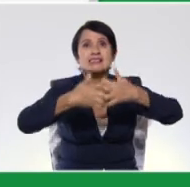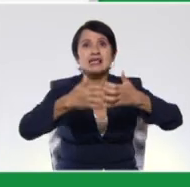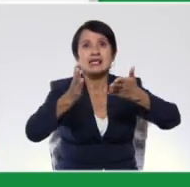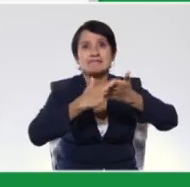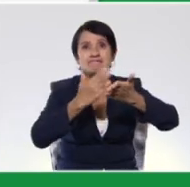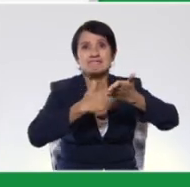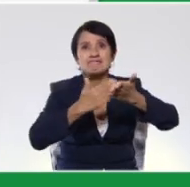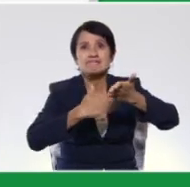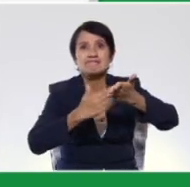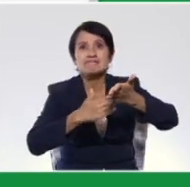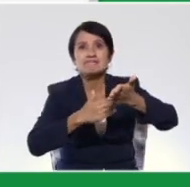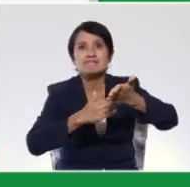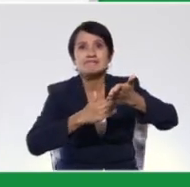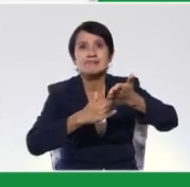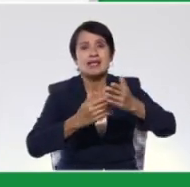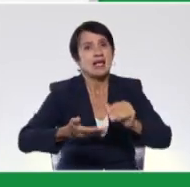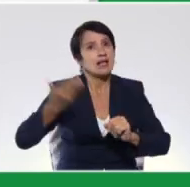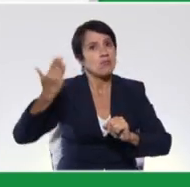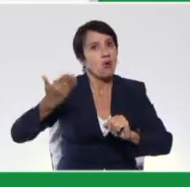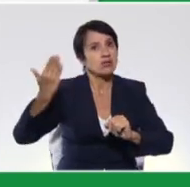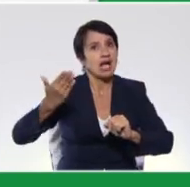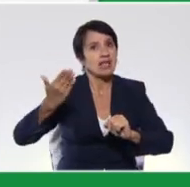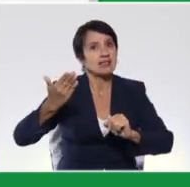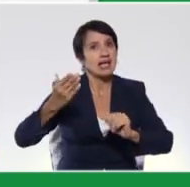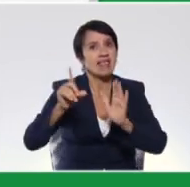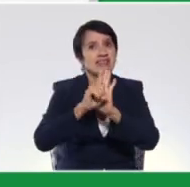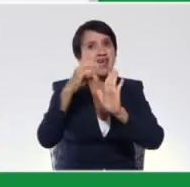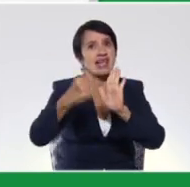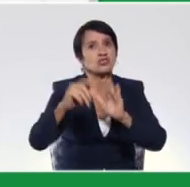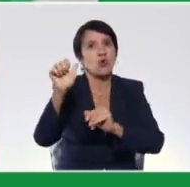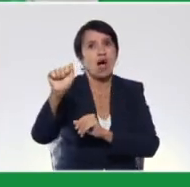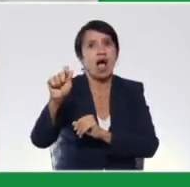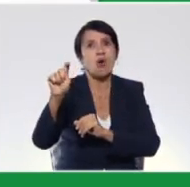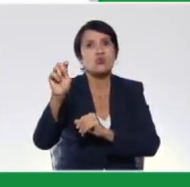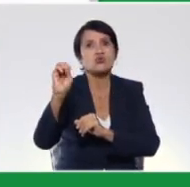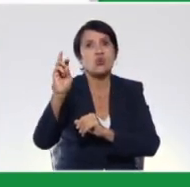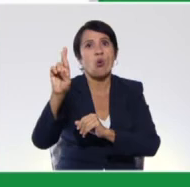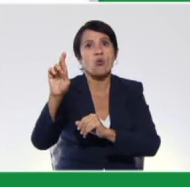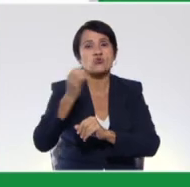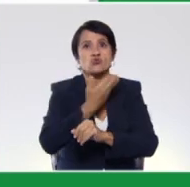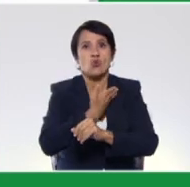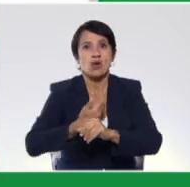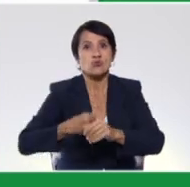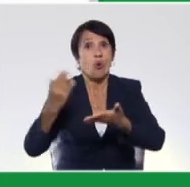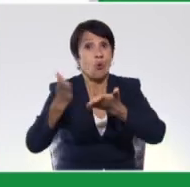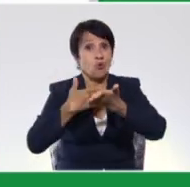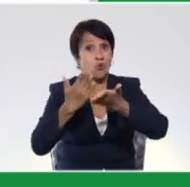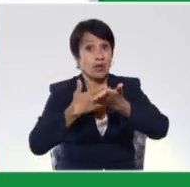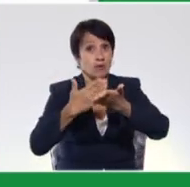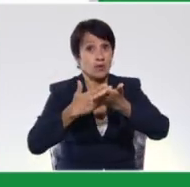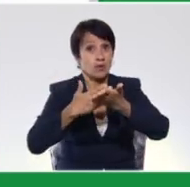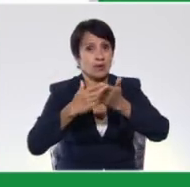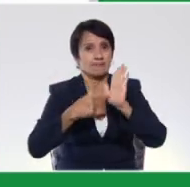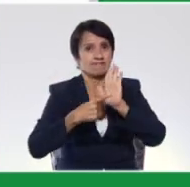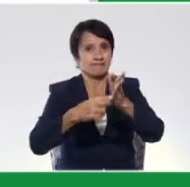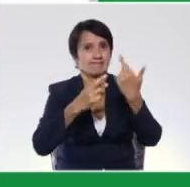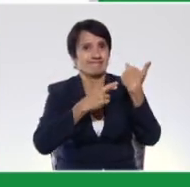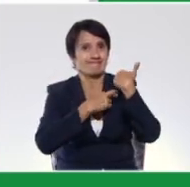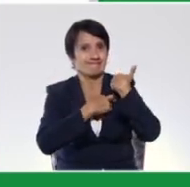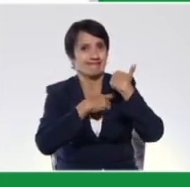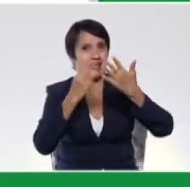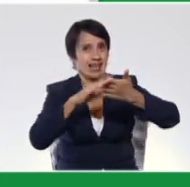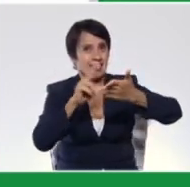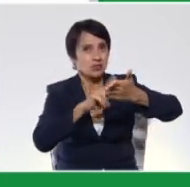y la importancia del derecho a autor. El libro es el máximo representante de la